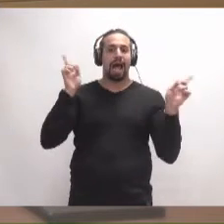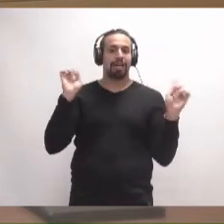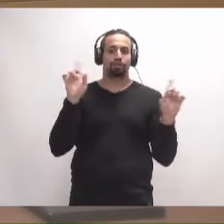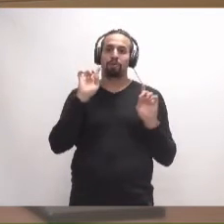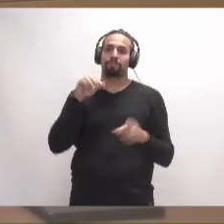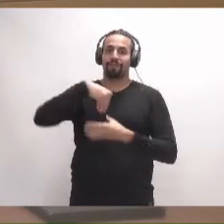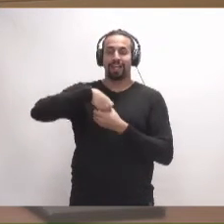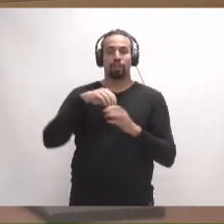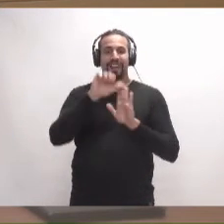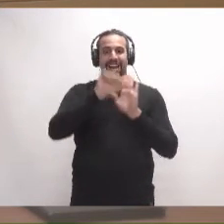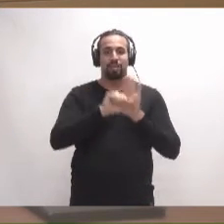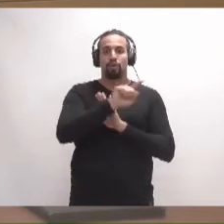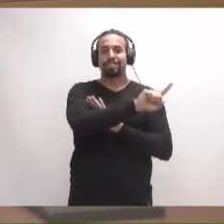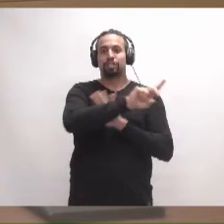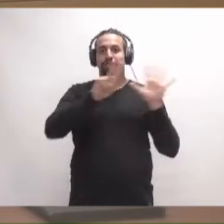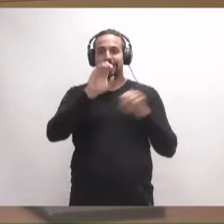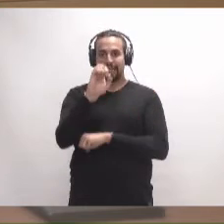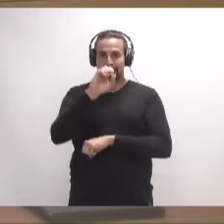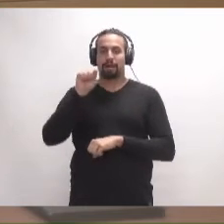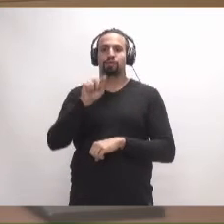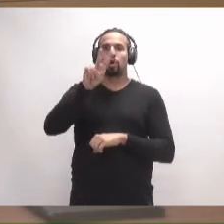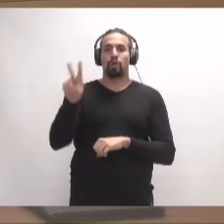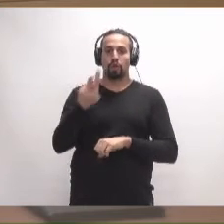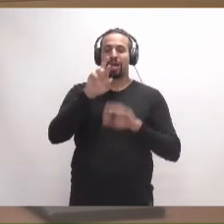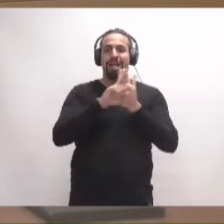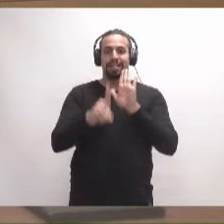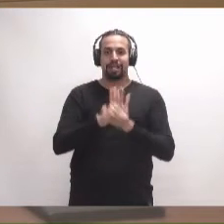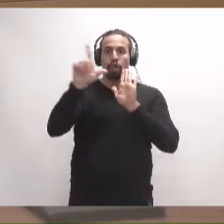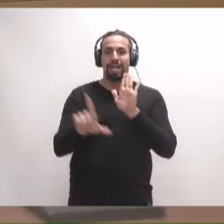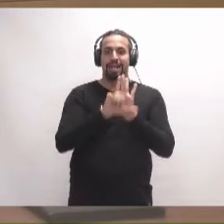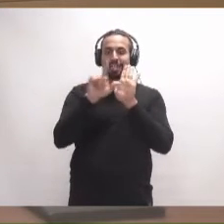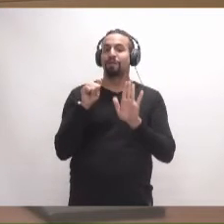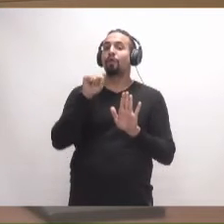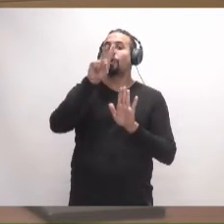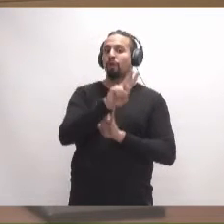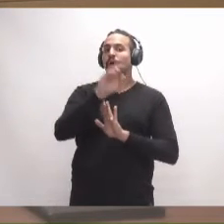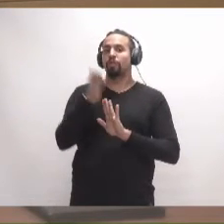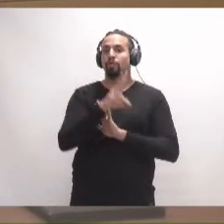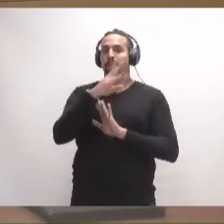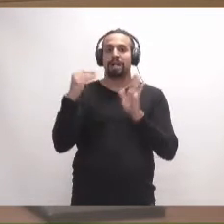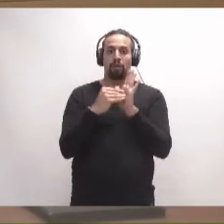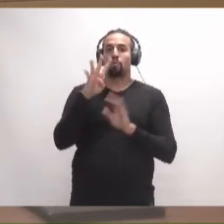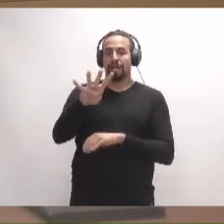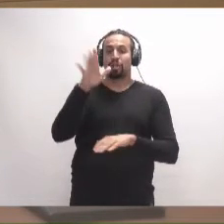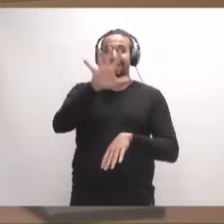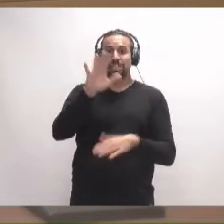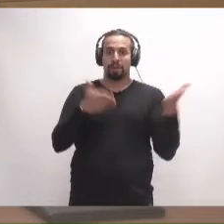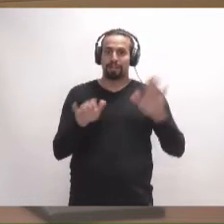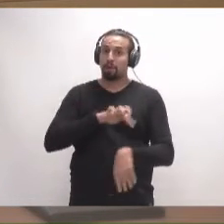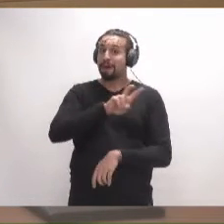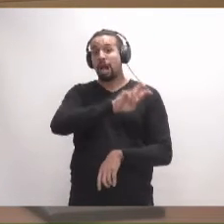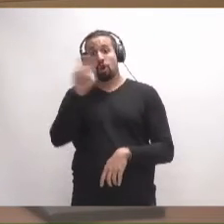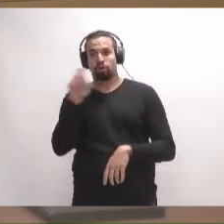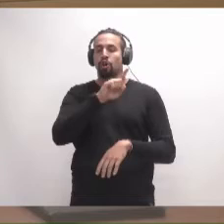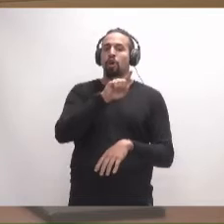172 del Real Decreto Legislativo 2.2004, de 5 de marzo, y en el artículo 22.2 del Real Decreto